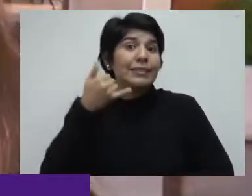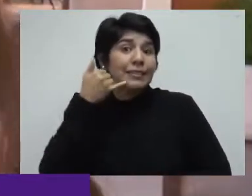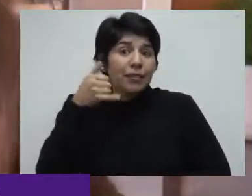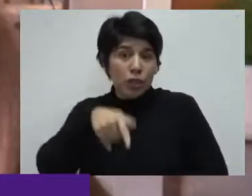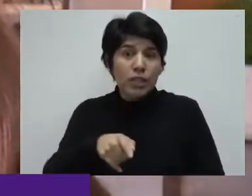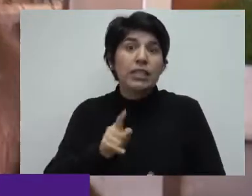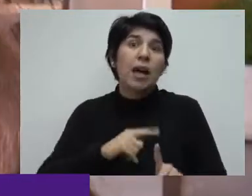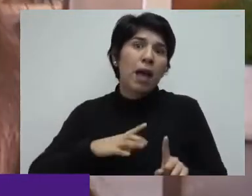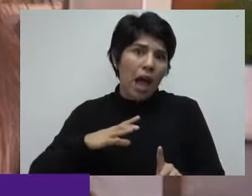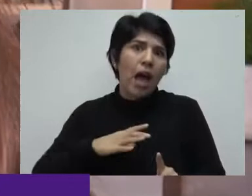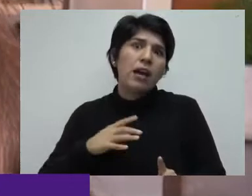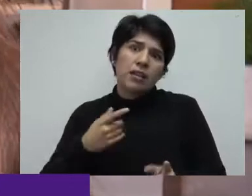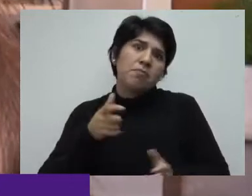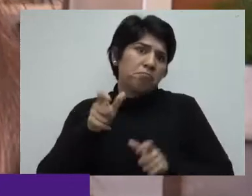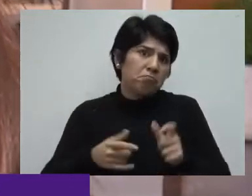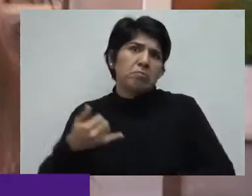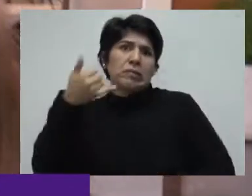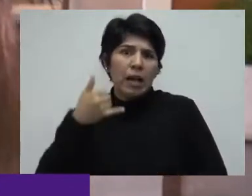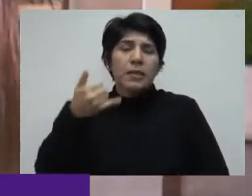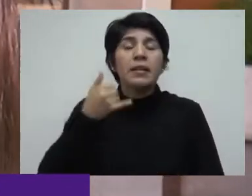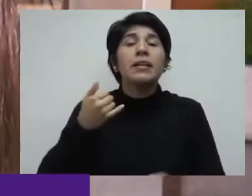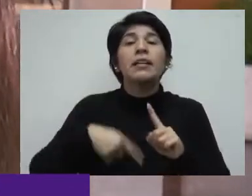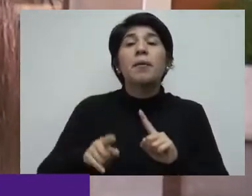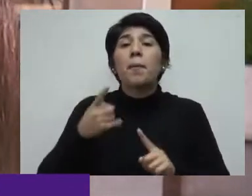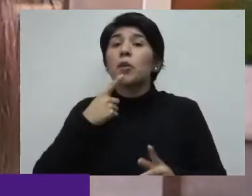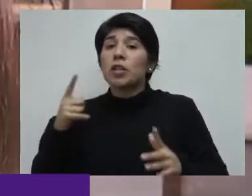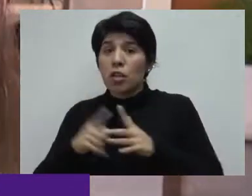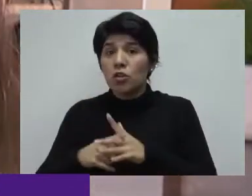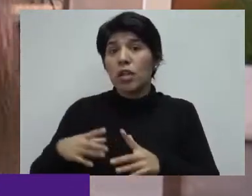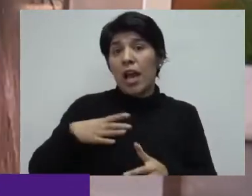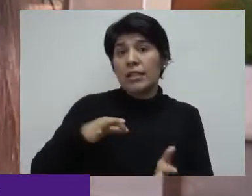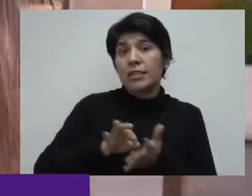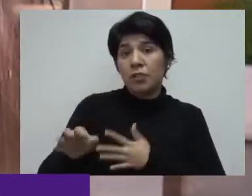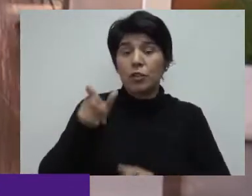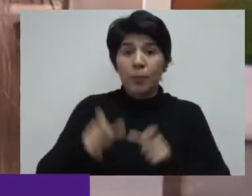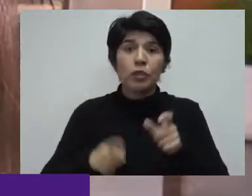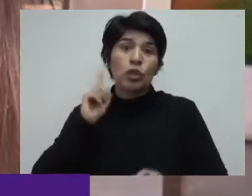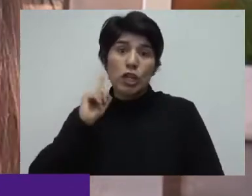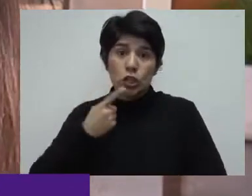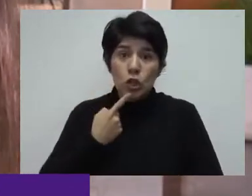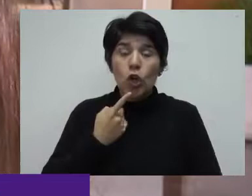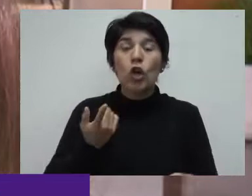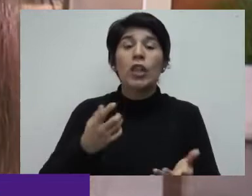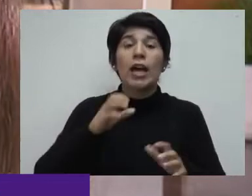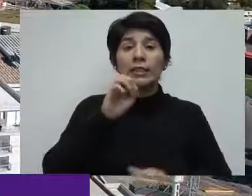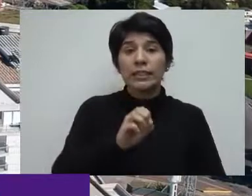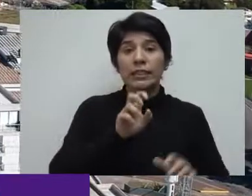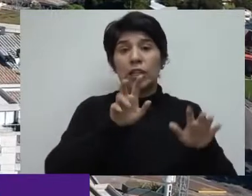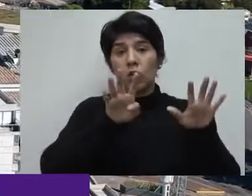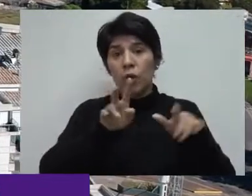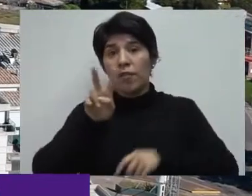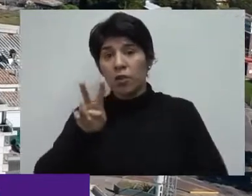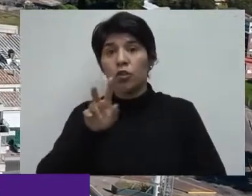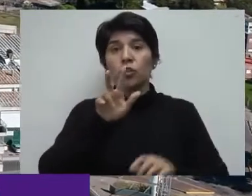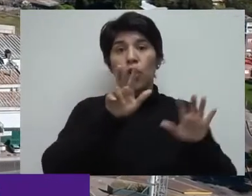a nivel nacional, seguramente también se ha visto la demanda. Y desde Políticas Inclusivas también tenemos un servicio para las personas sordas, que es el